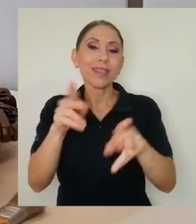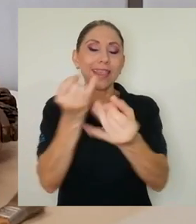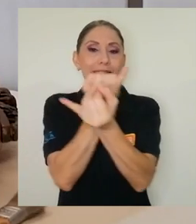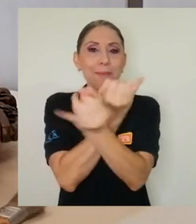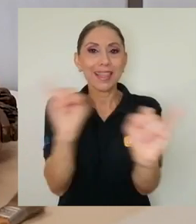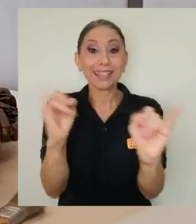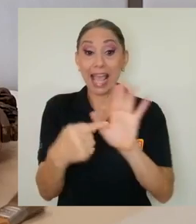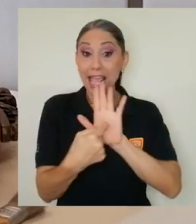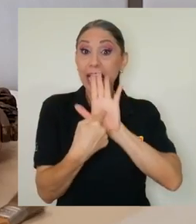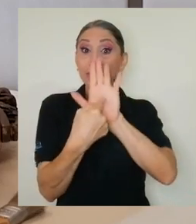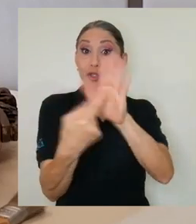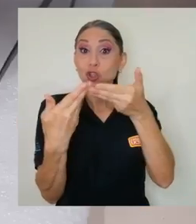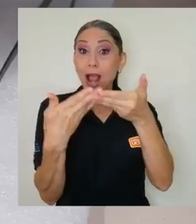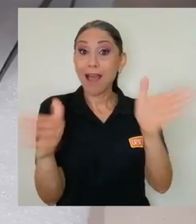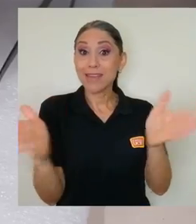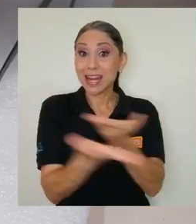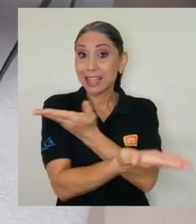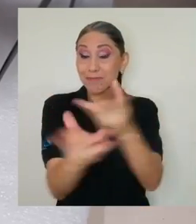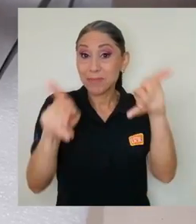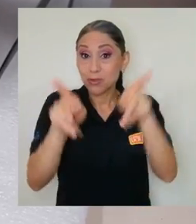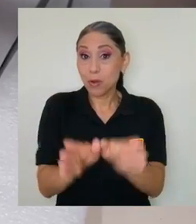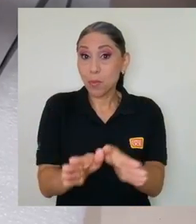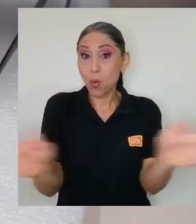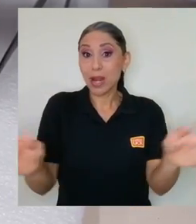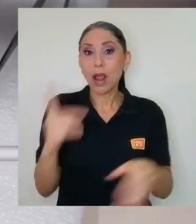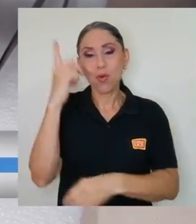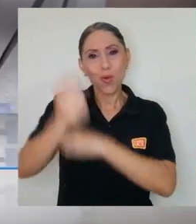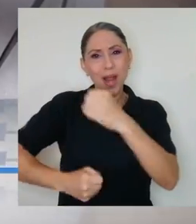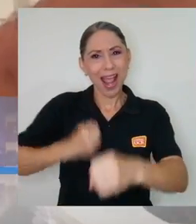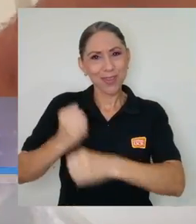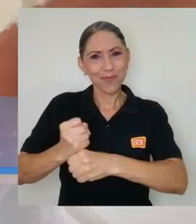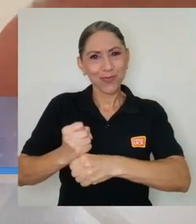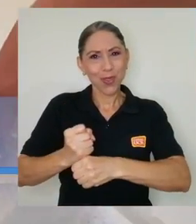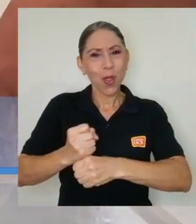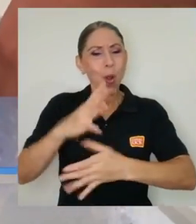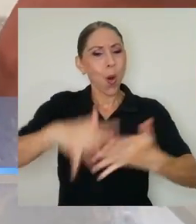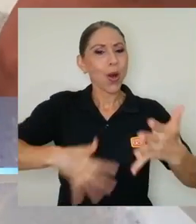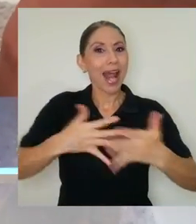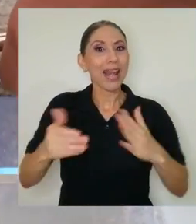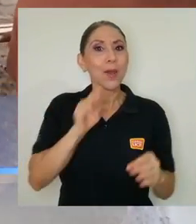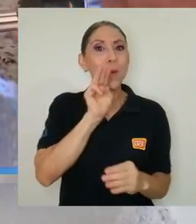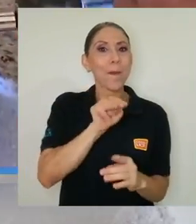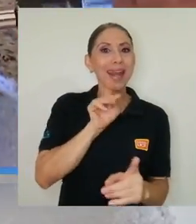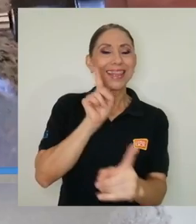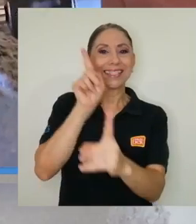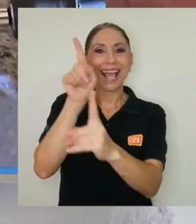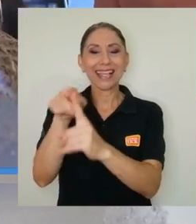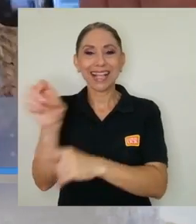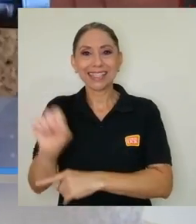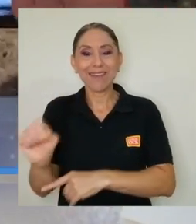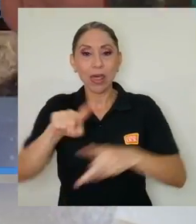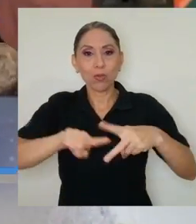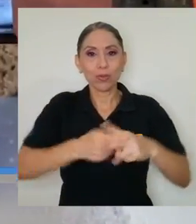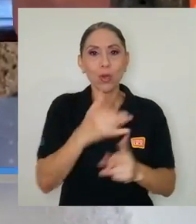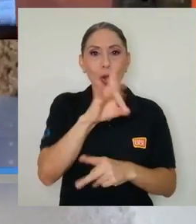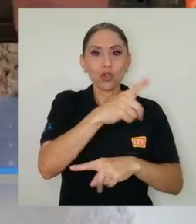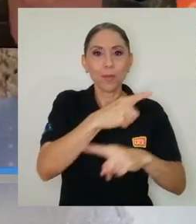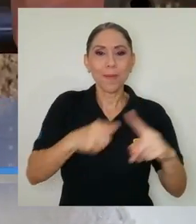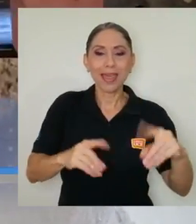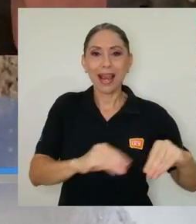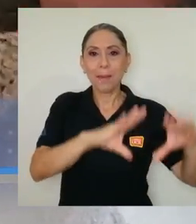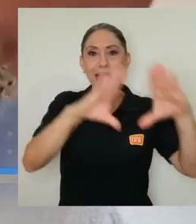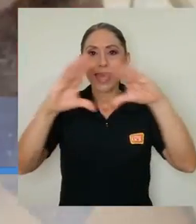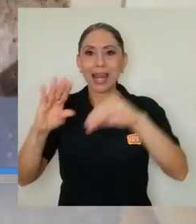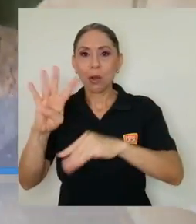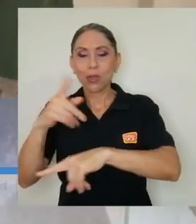exposición estará abierta al público durante todo un año en el horario martes a sábado de 8 y media de la mañana a 4 y 30 de la tarde